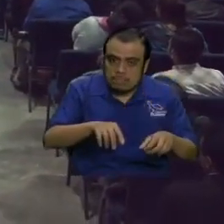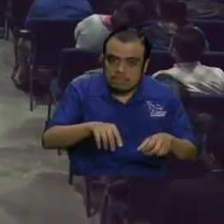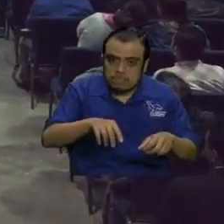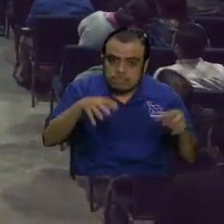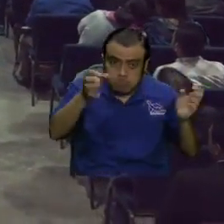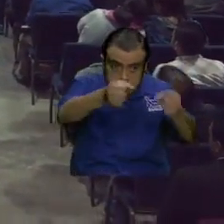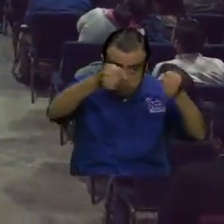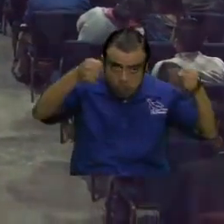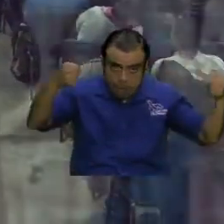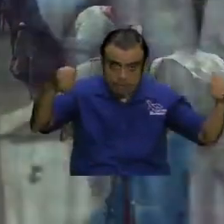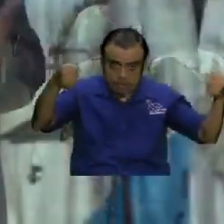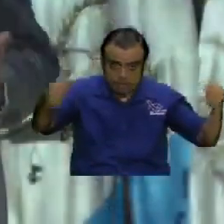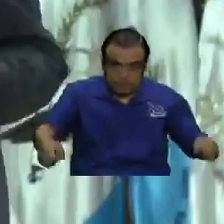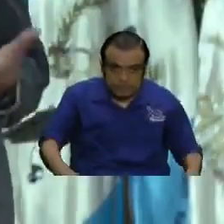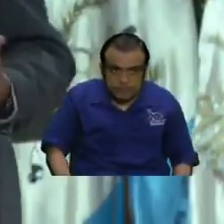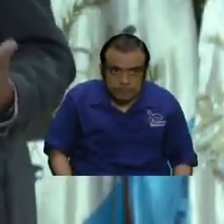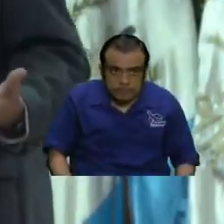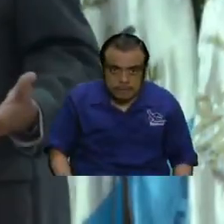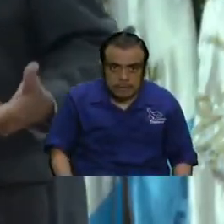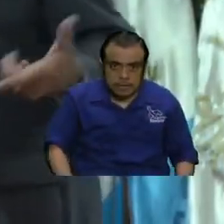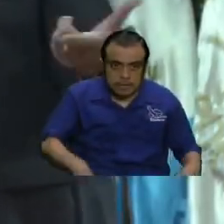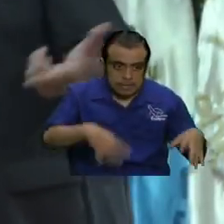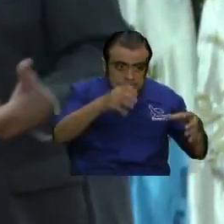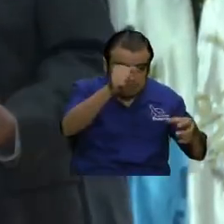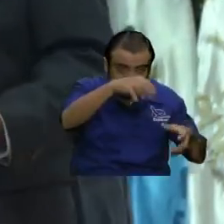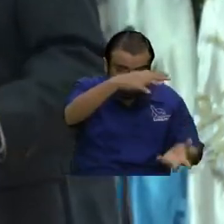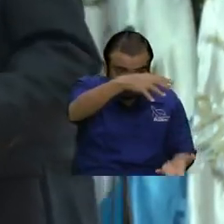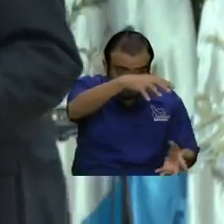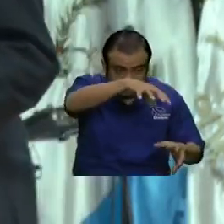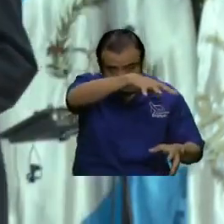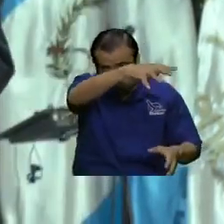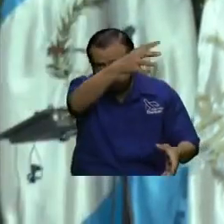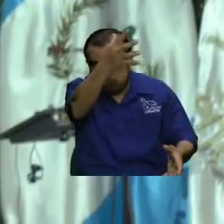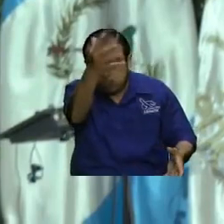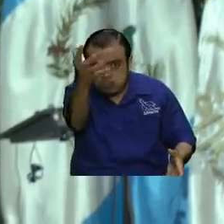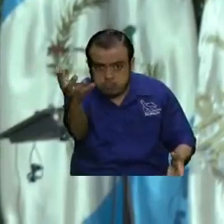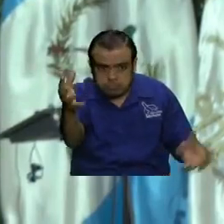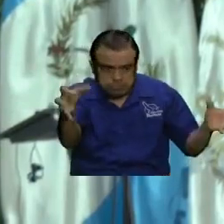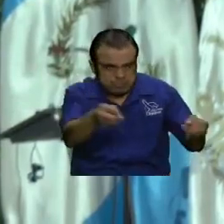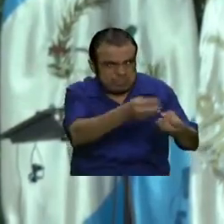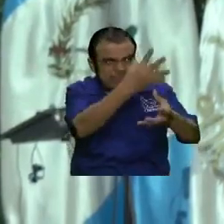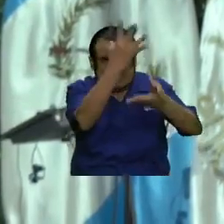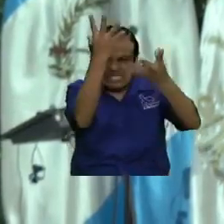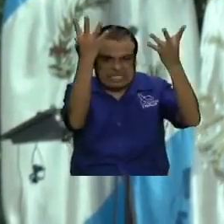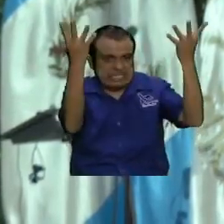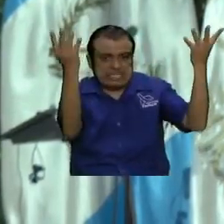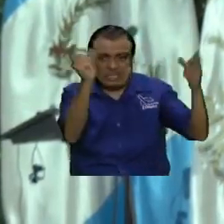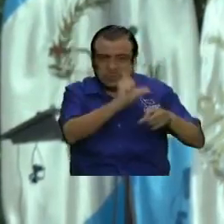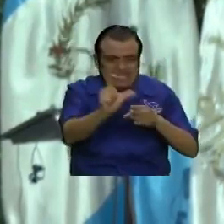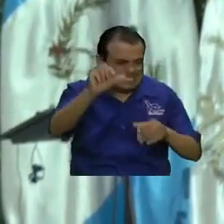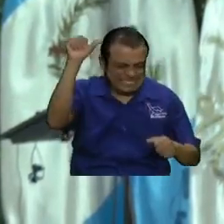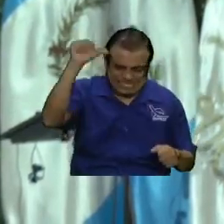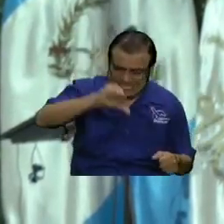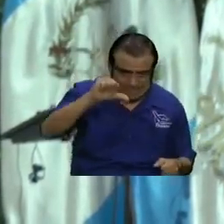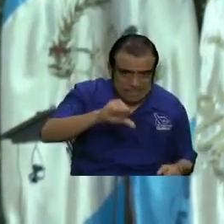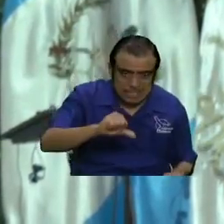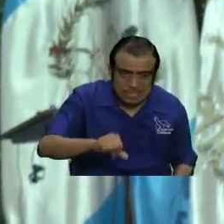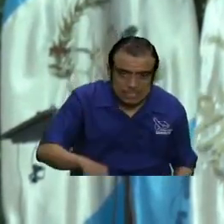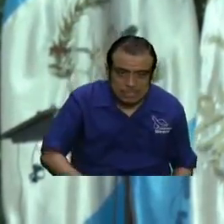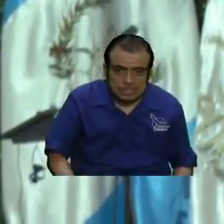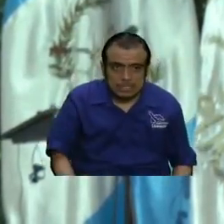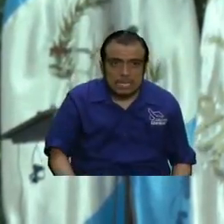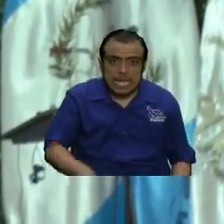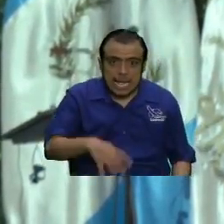Apocalipsis capítulo 9 dice que cuando se destapa el pozo del abismo de ahí salen entidades espantosas pero es una puerta